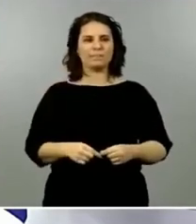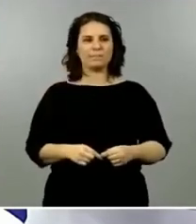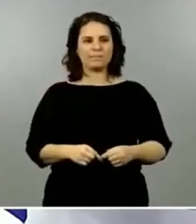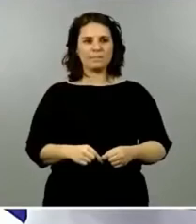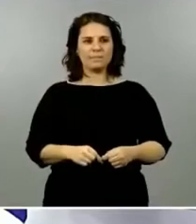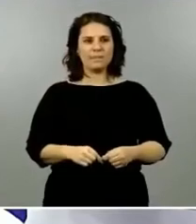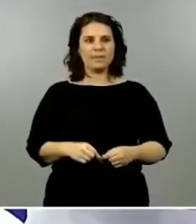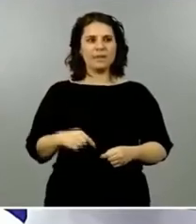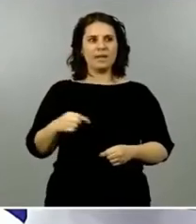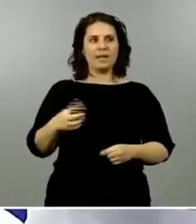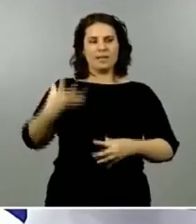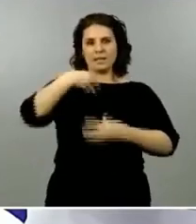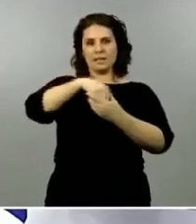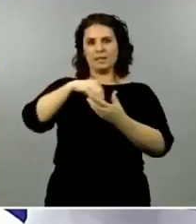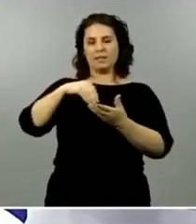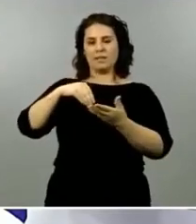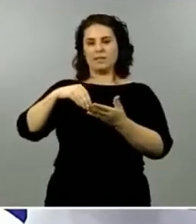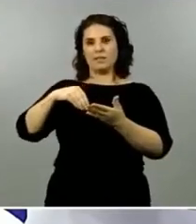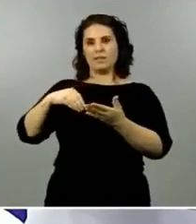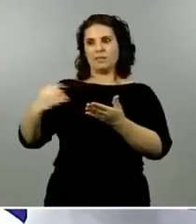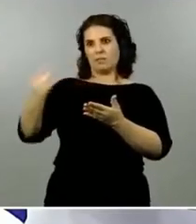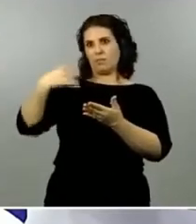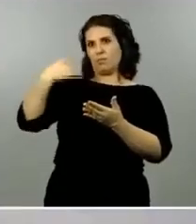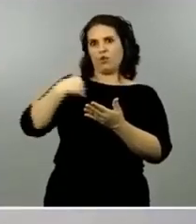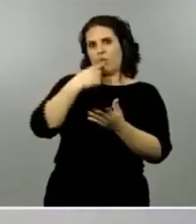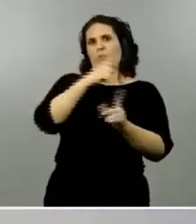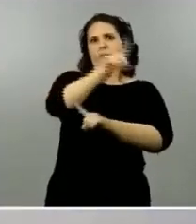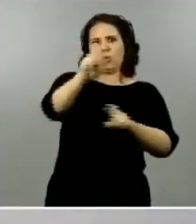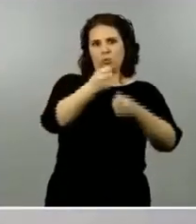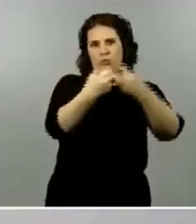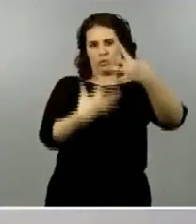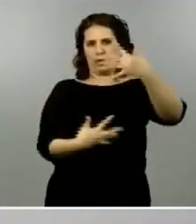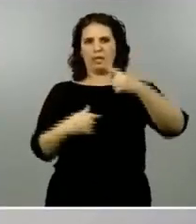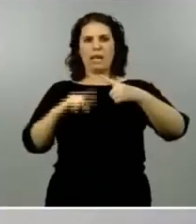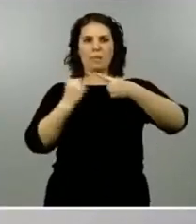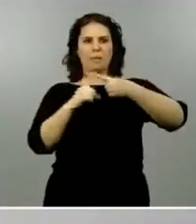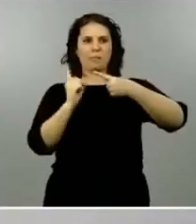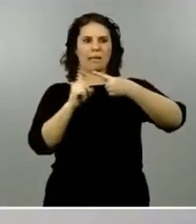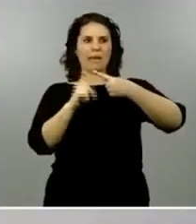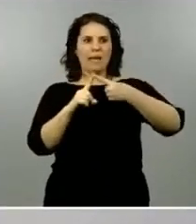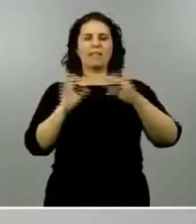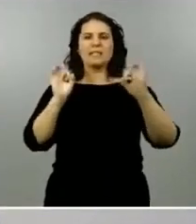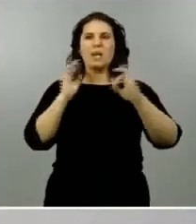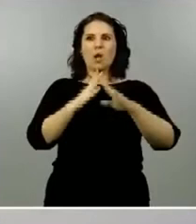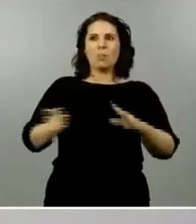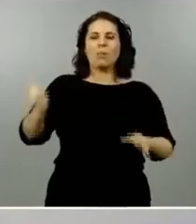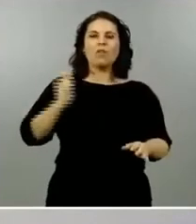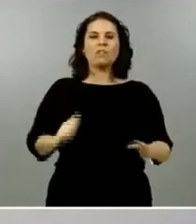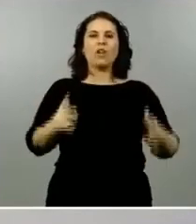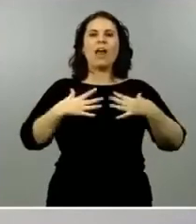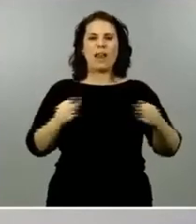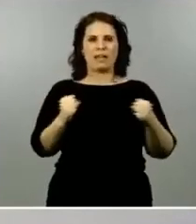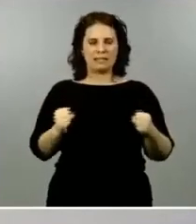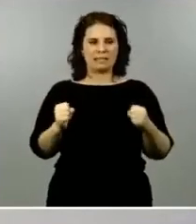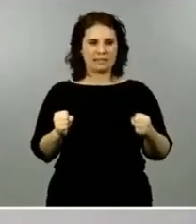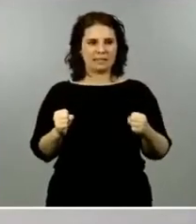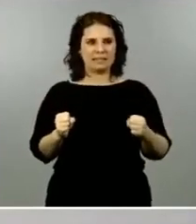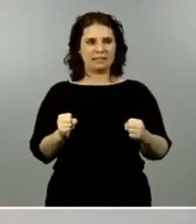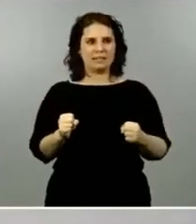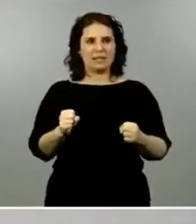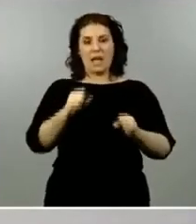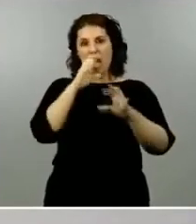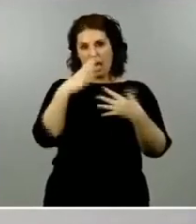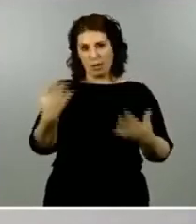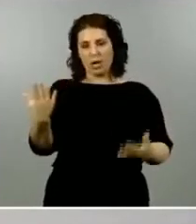redacción de Consalud la primera de ellas es sobre los profesionales sanitarios en este momento sigue creciendo el número de